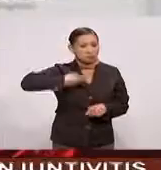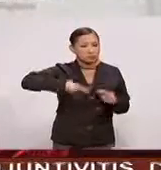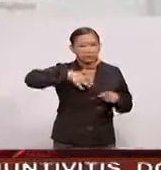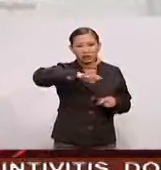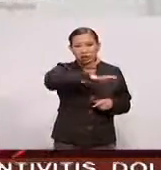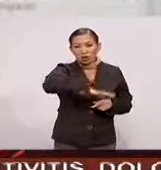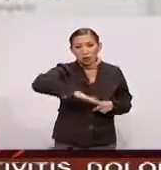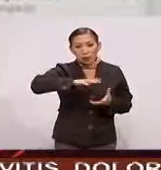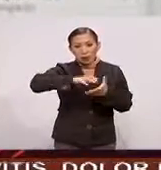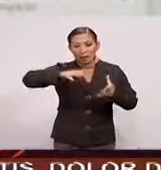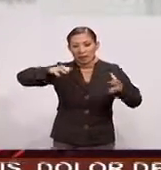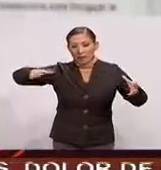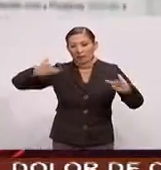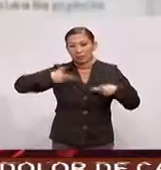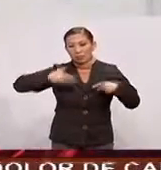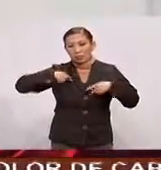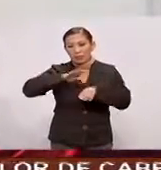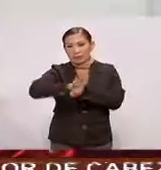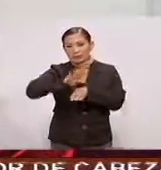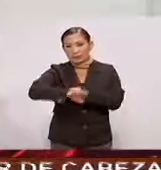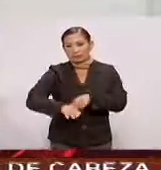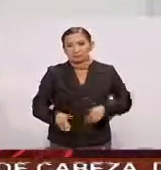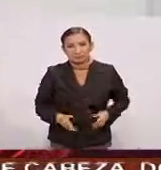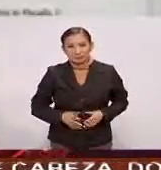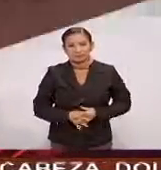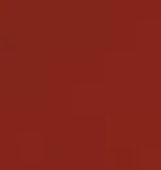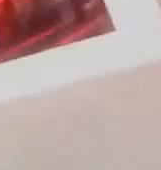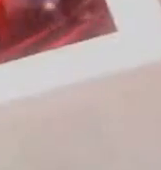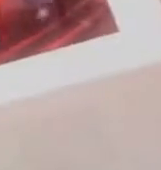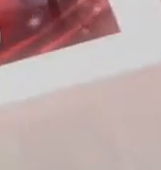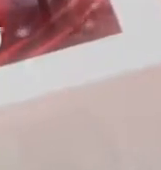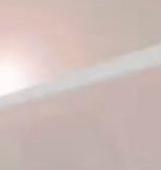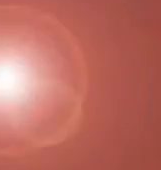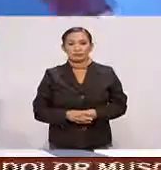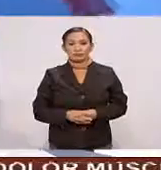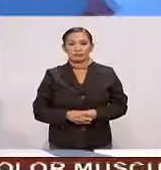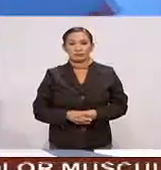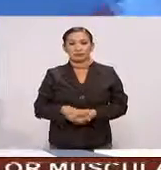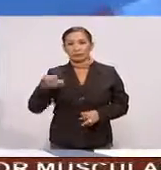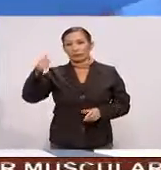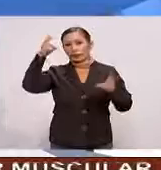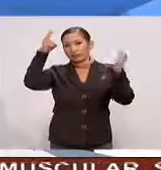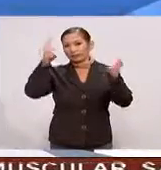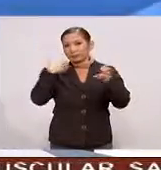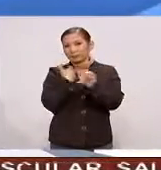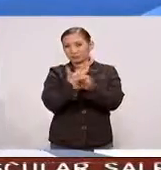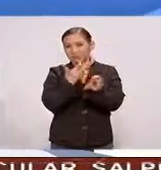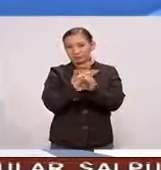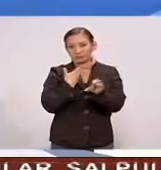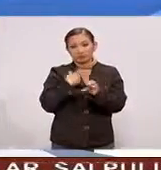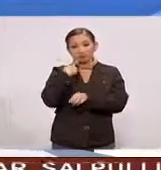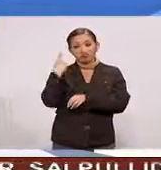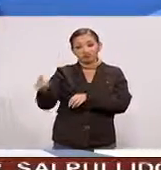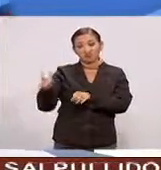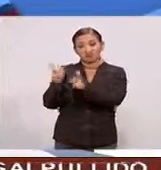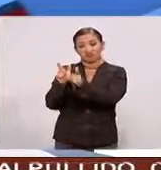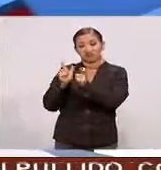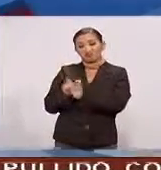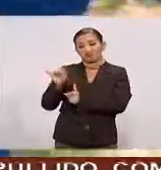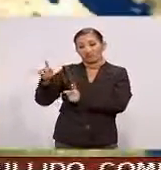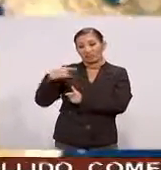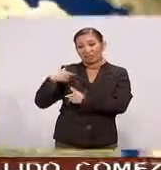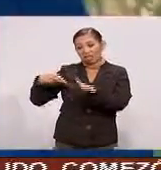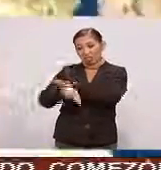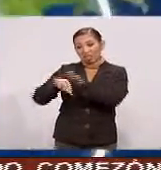Crece entre Los ciudadanos Brasileños En otros temas Estados Unidos Acusó al Estado Islámico De